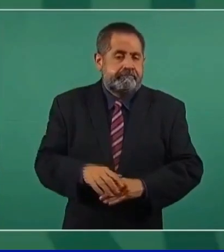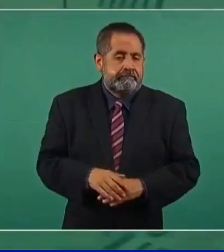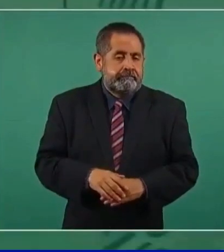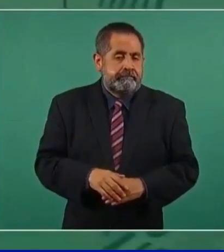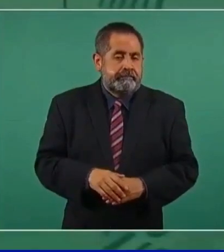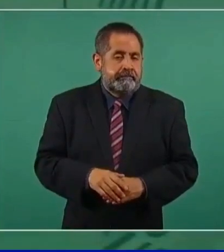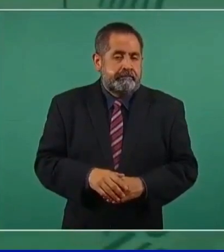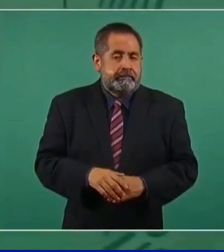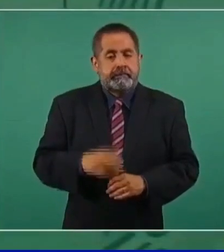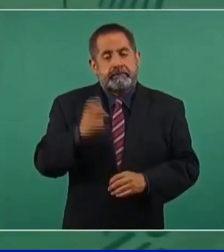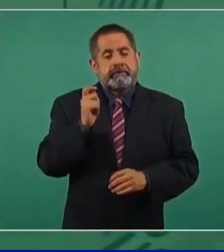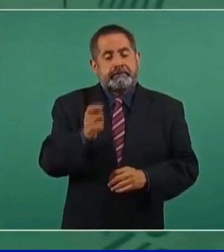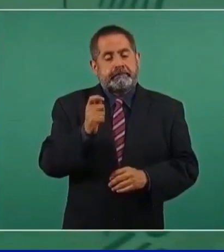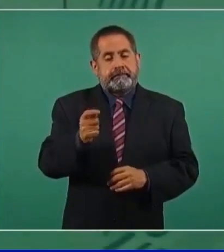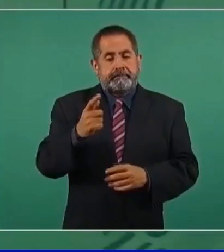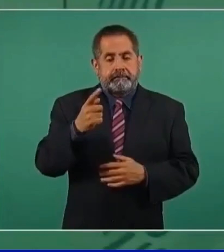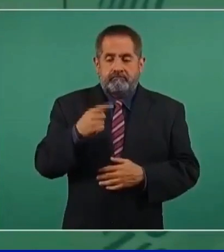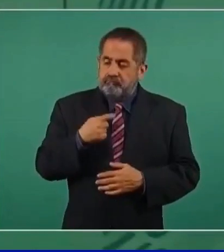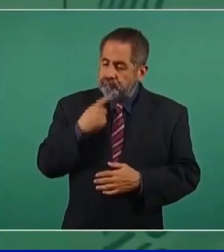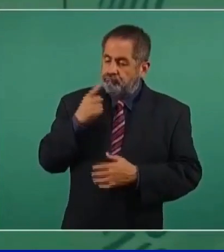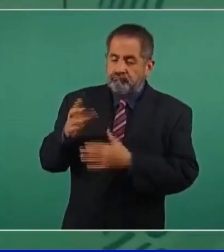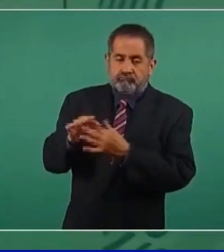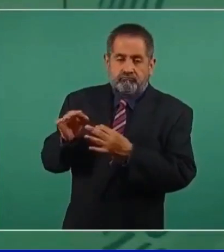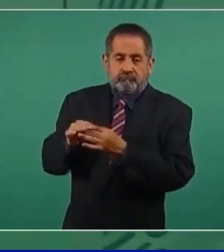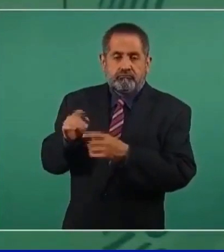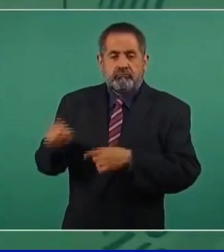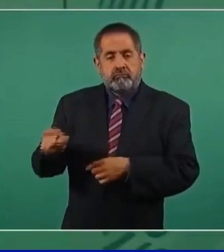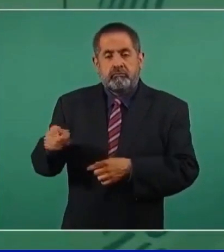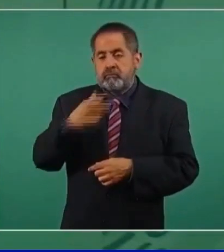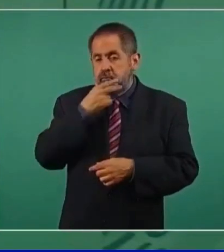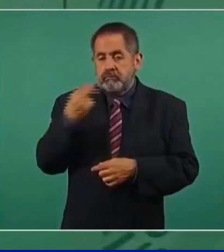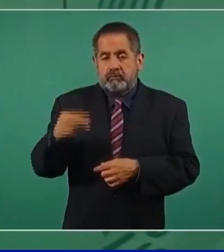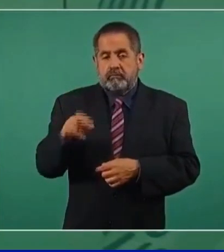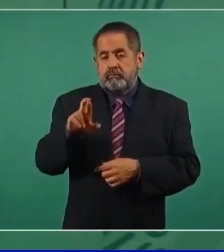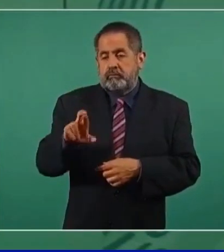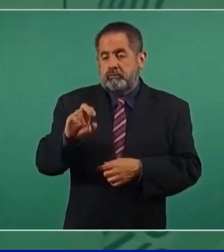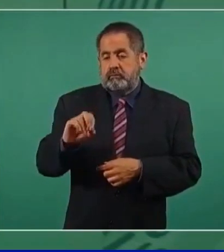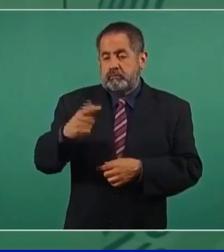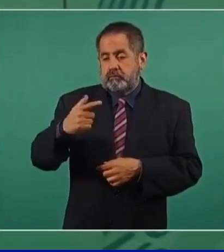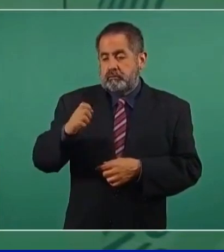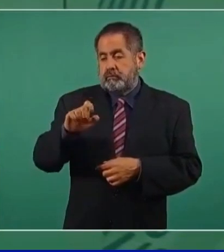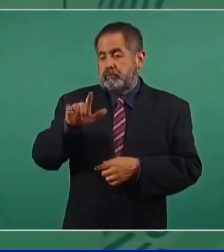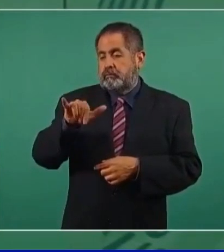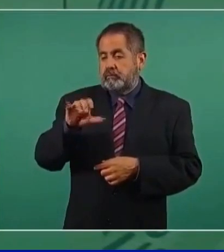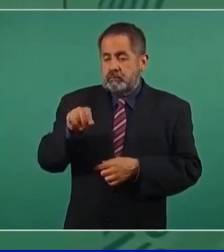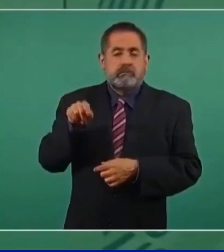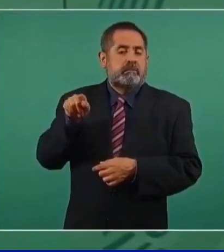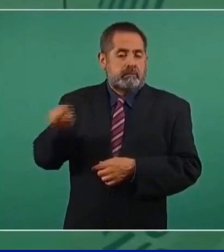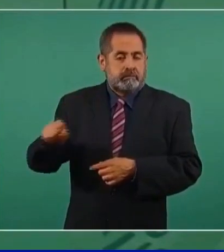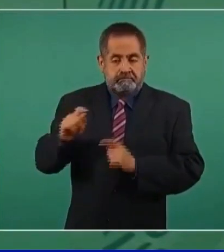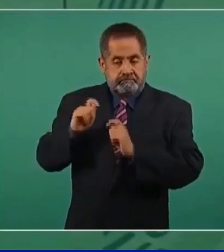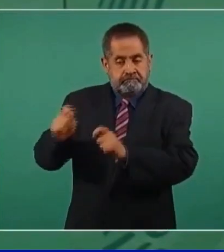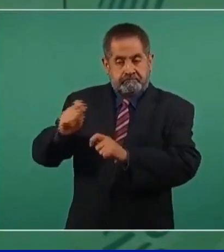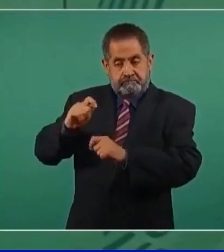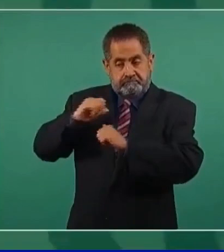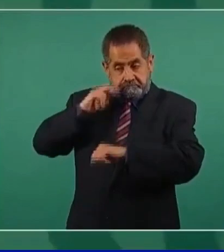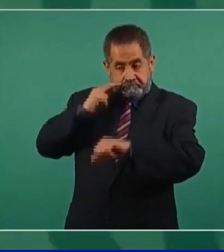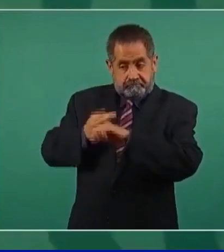Todo eso es lo que Rogelio está atendiendo,